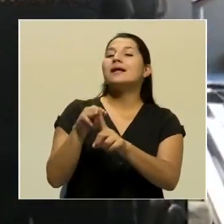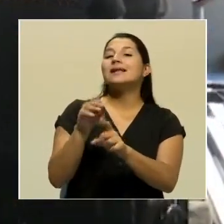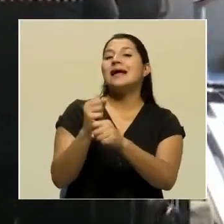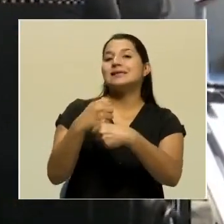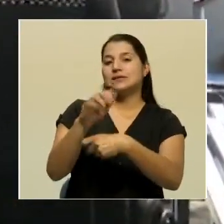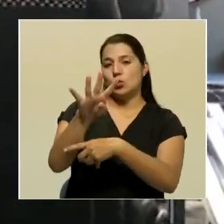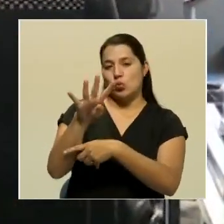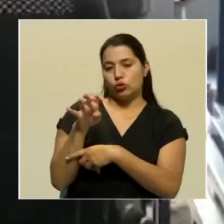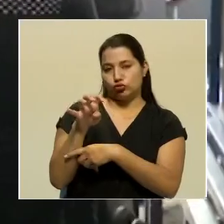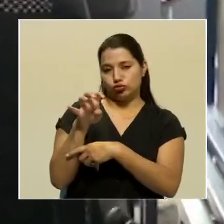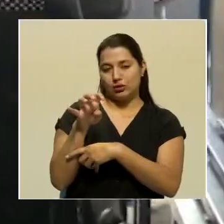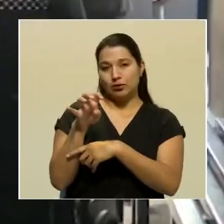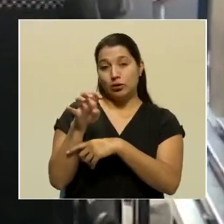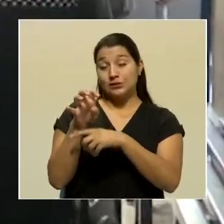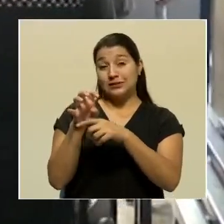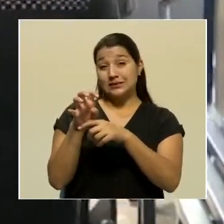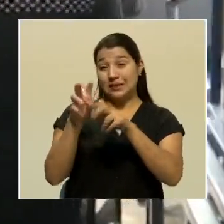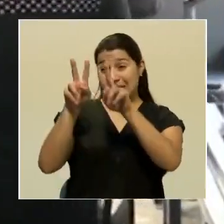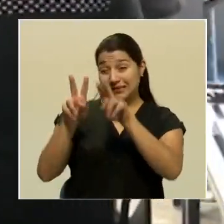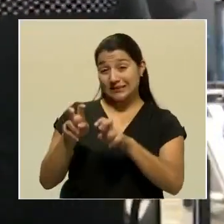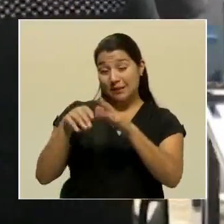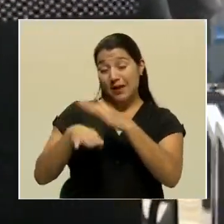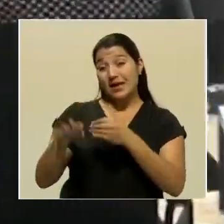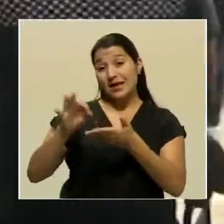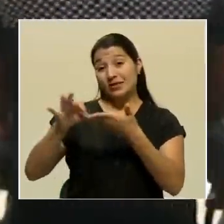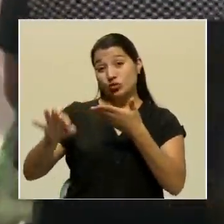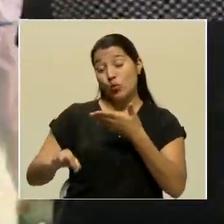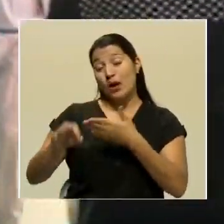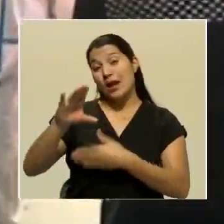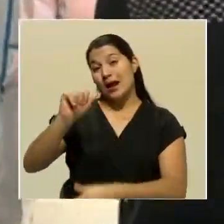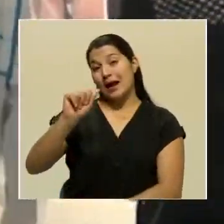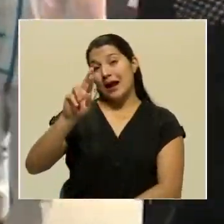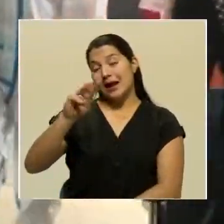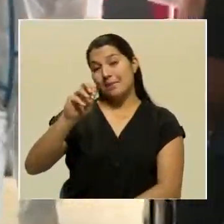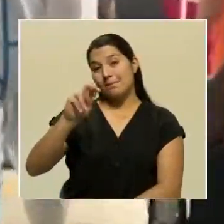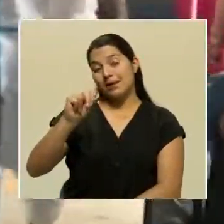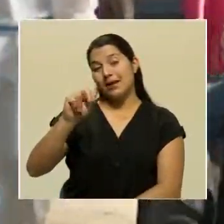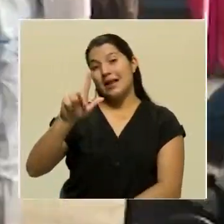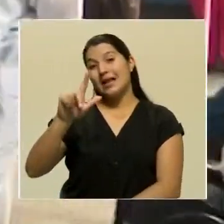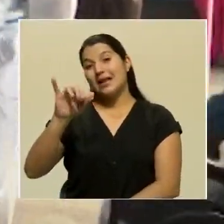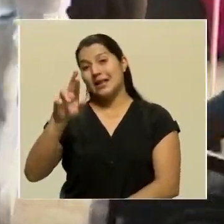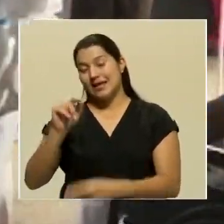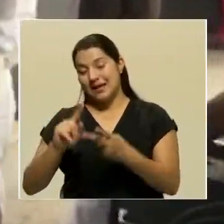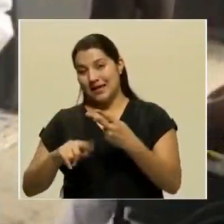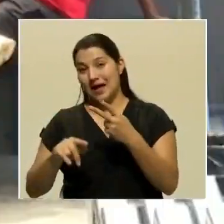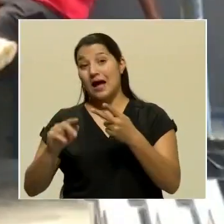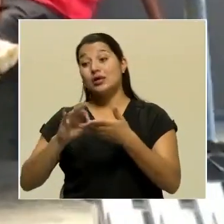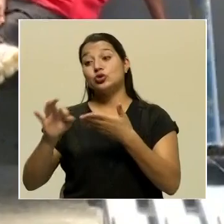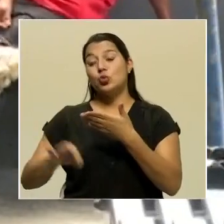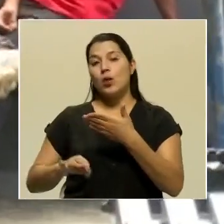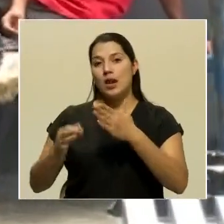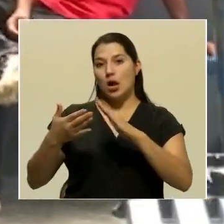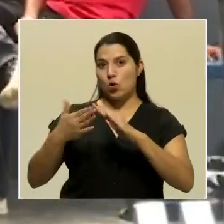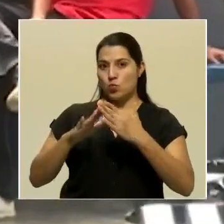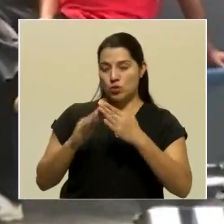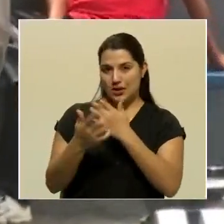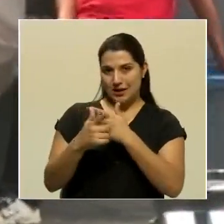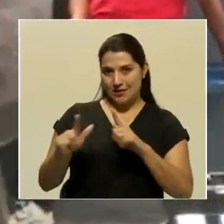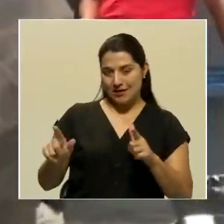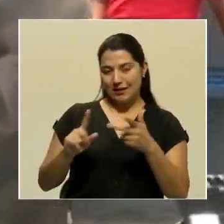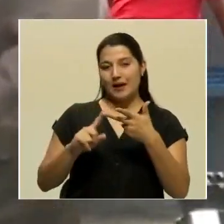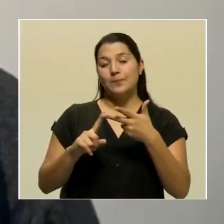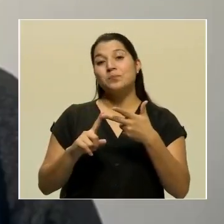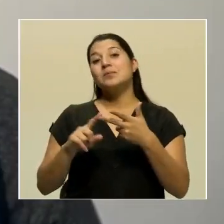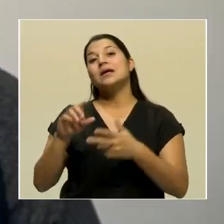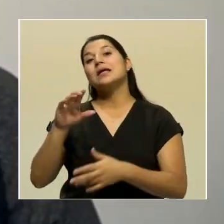Escuela Carmen Lira, Cencinay Metrópolis, la Iglesia de la Comunidad La Libertad, la Escuela Finca San Juan y el Cencinay de